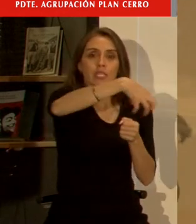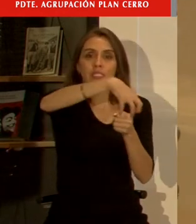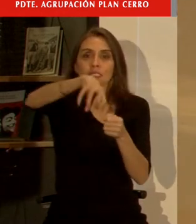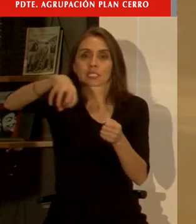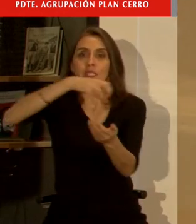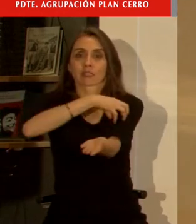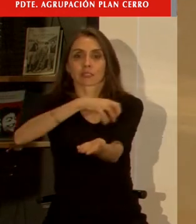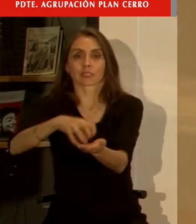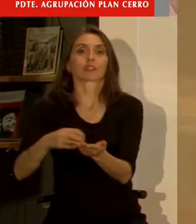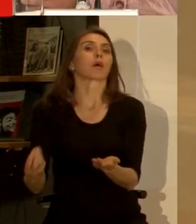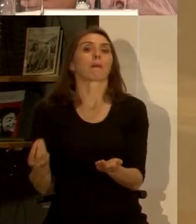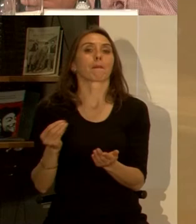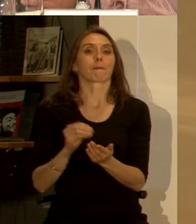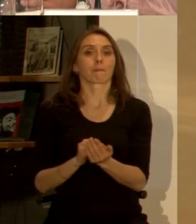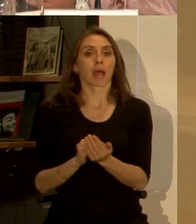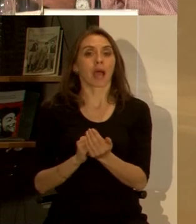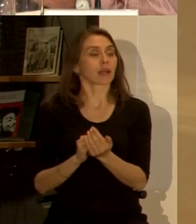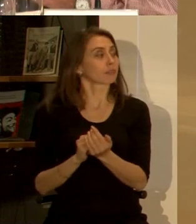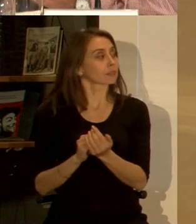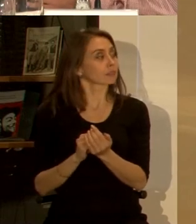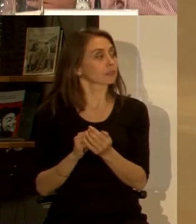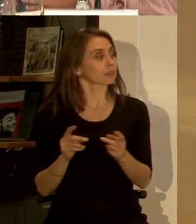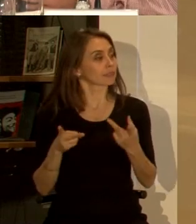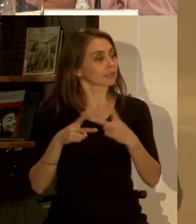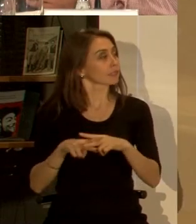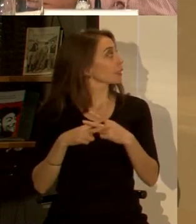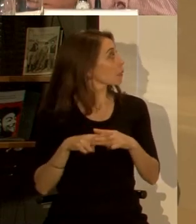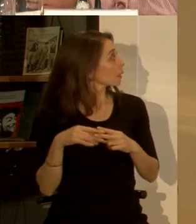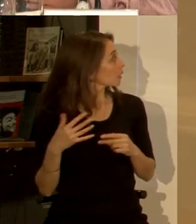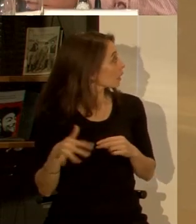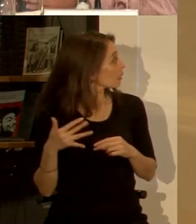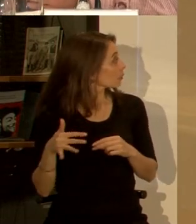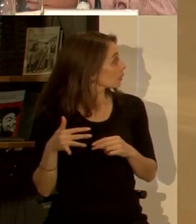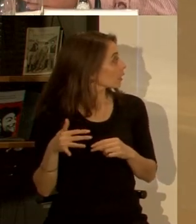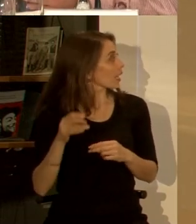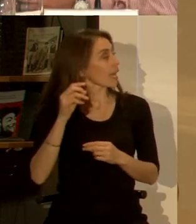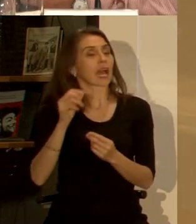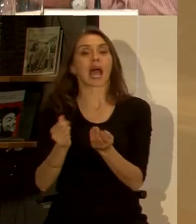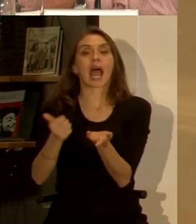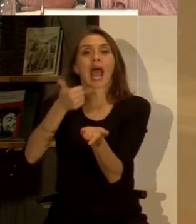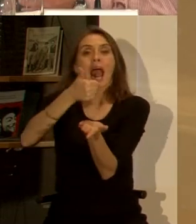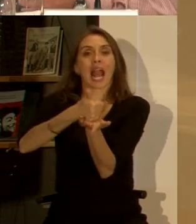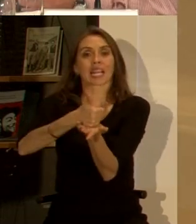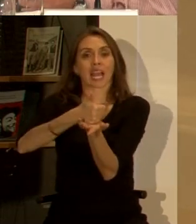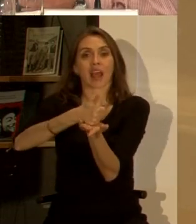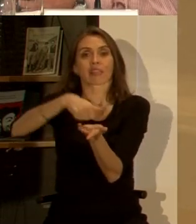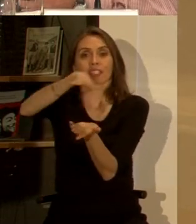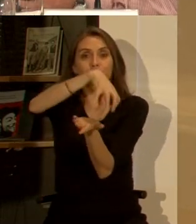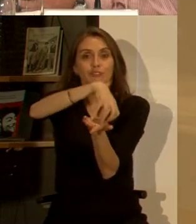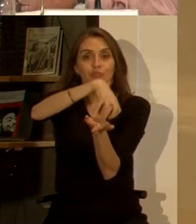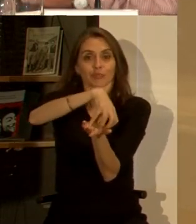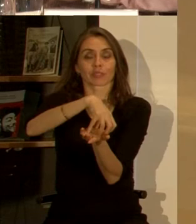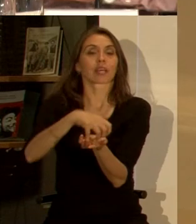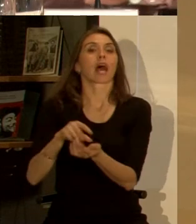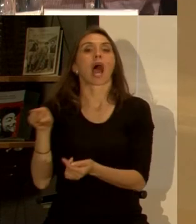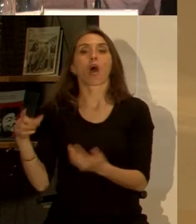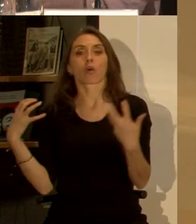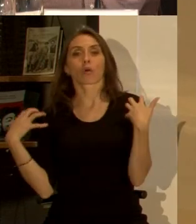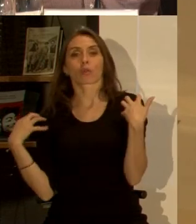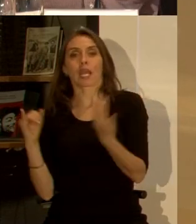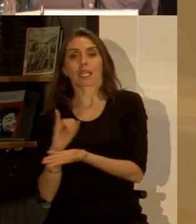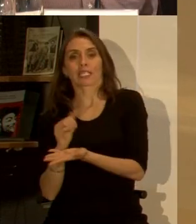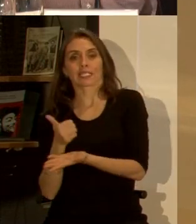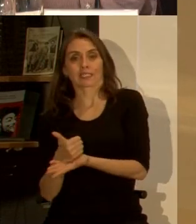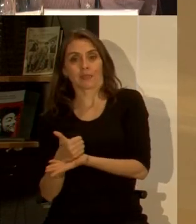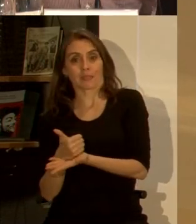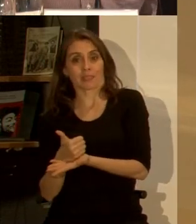creación de alcaldía mayor metropolitana es una herramienta importantísima pero obviamente que en Santiago eso es un rol que cumple el intendente tal vez